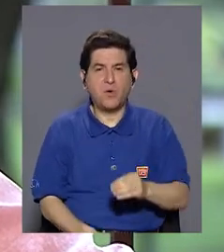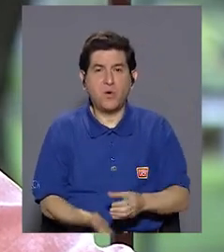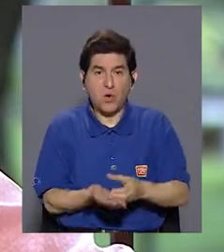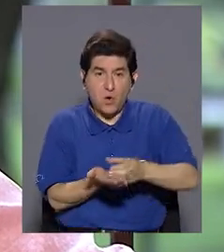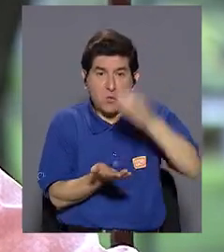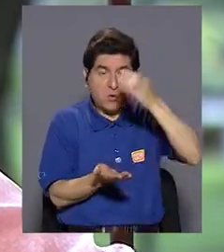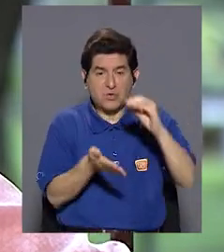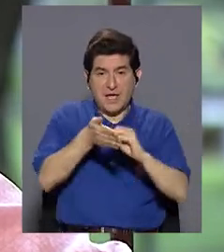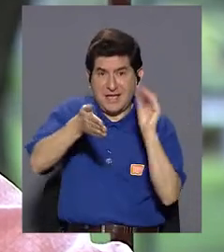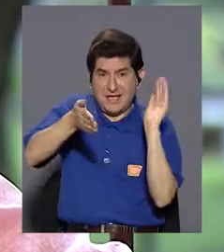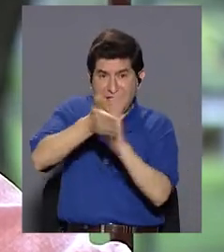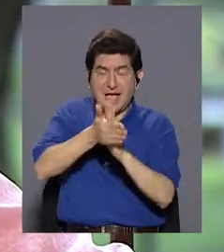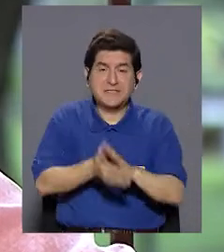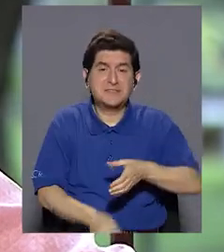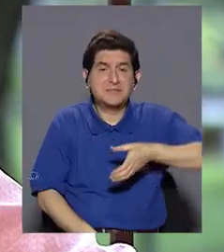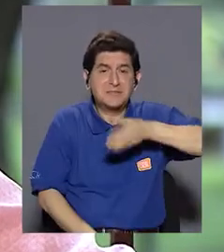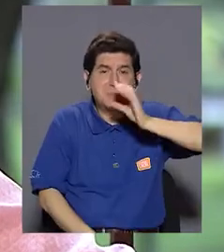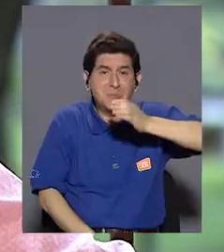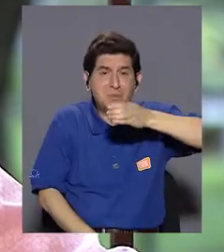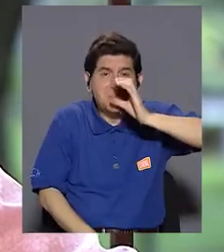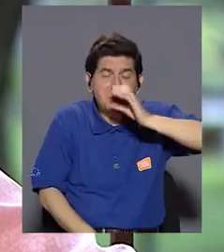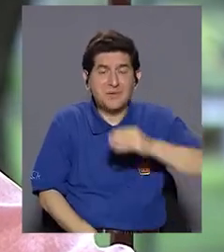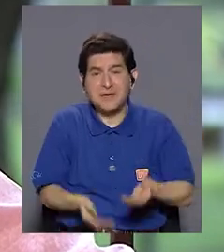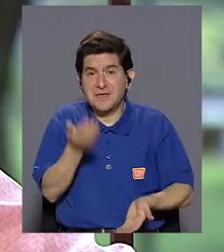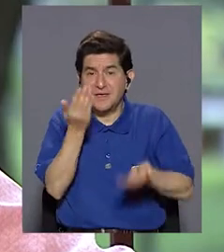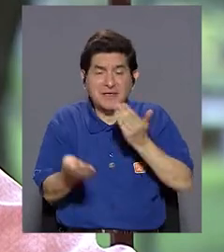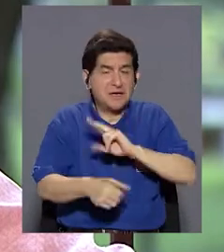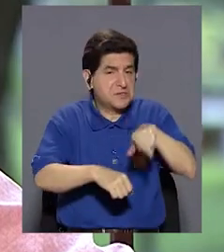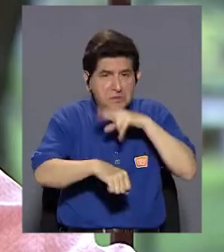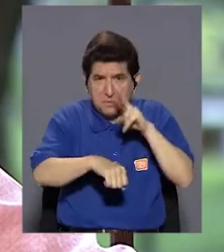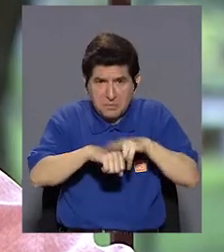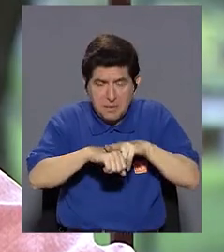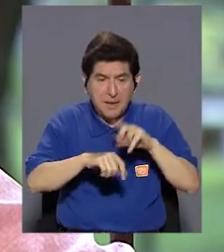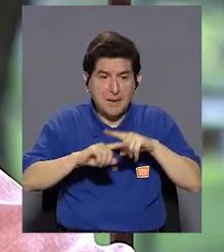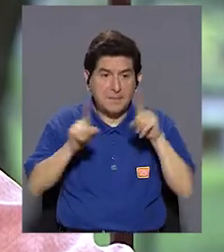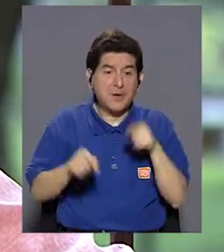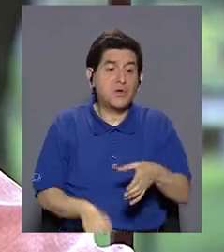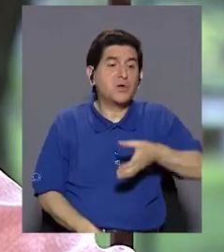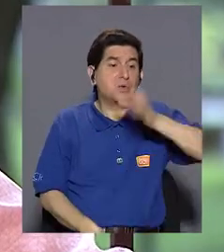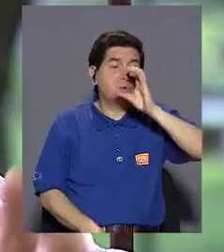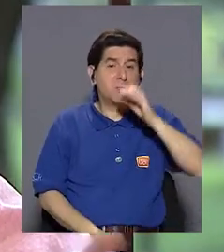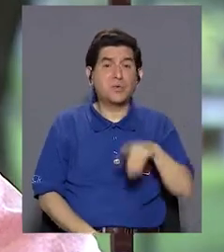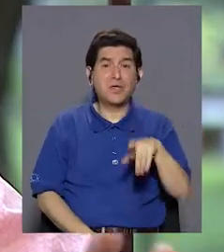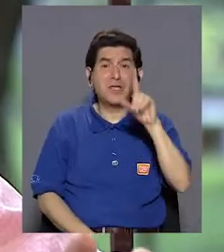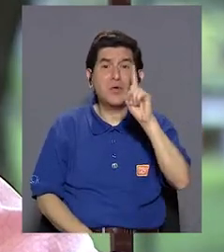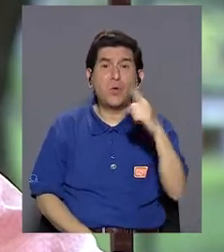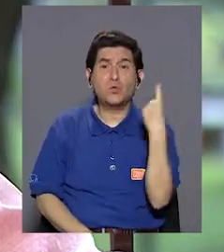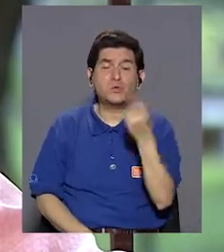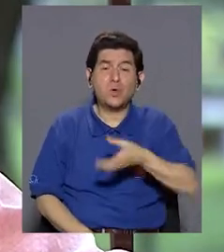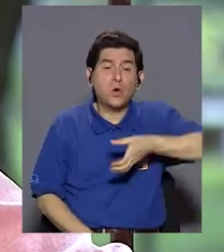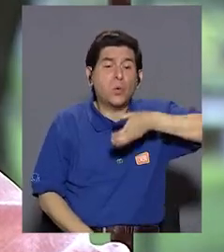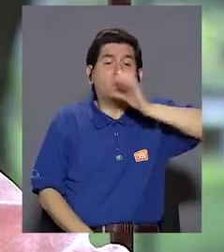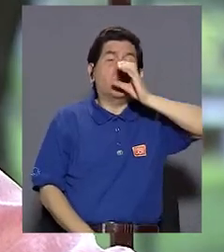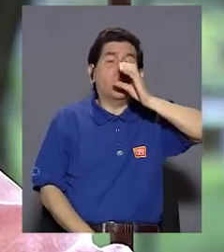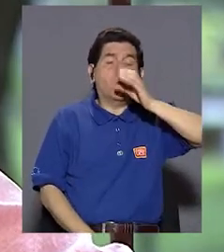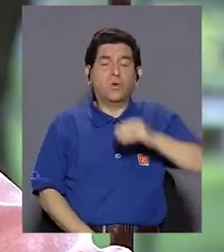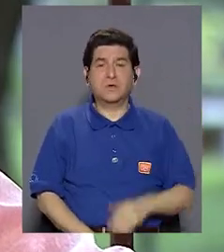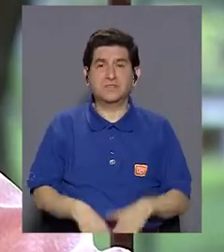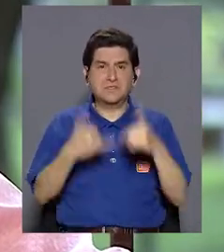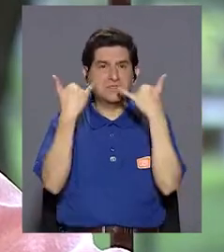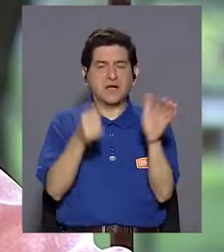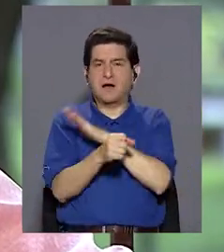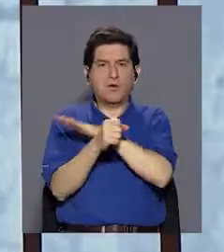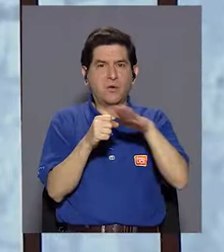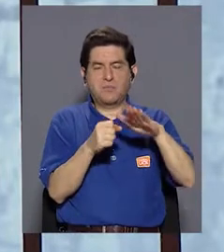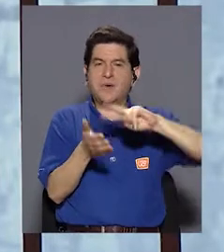etiquetadas como una bebida típica, ellos se lo toman y un trago, un trago, de alguna instancia